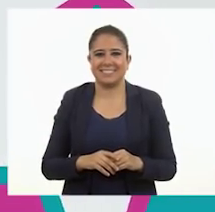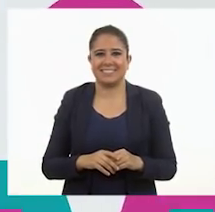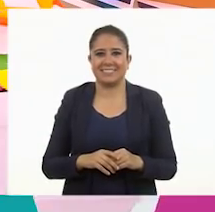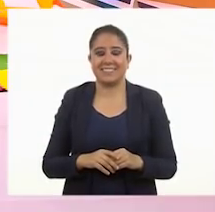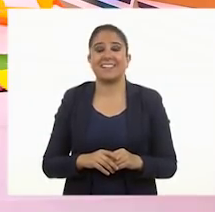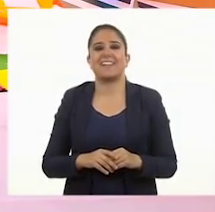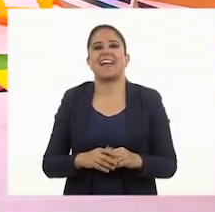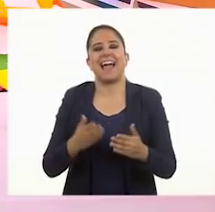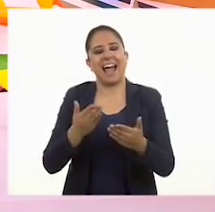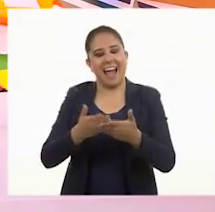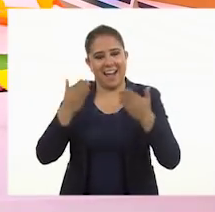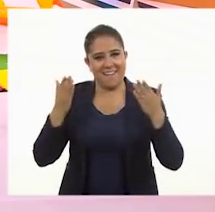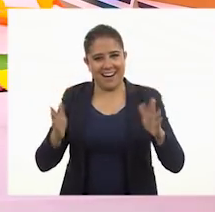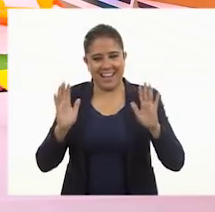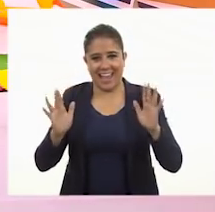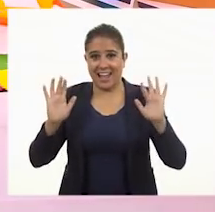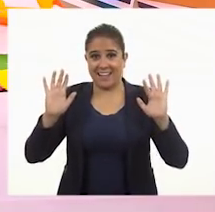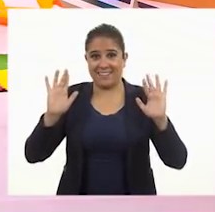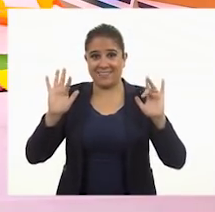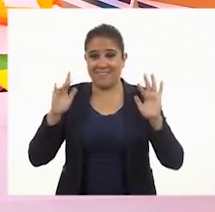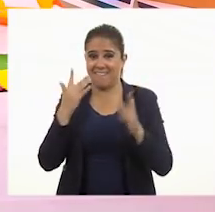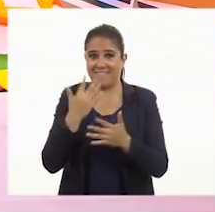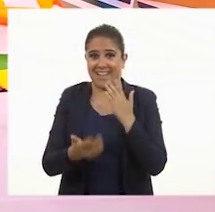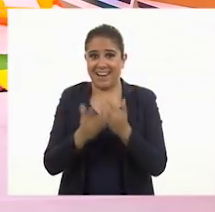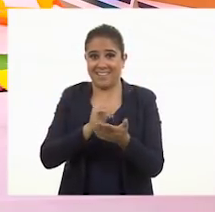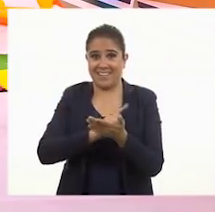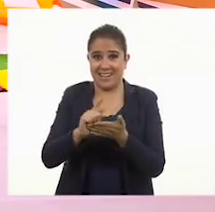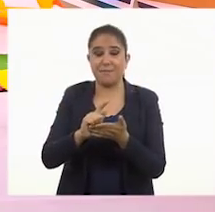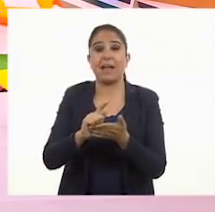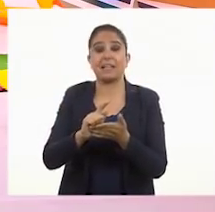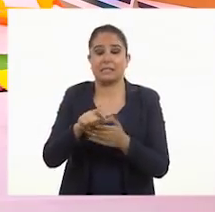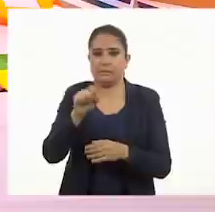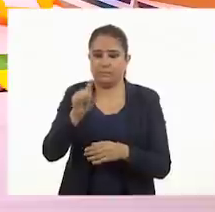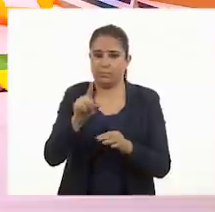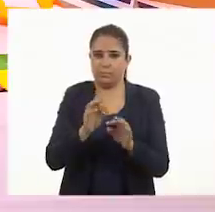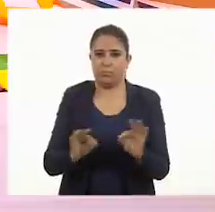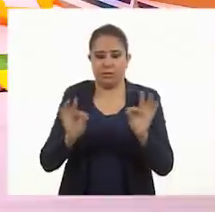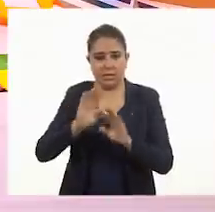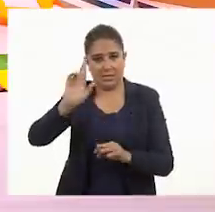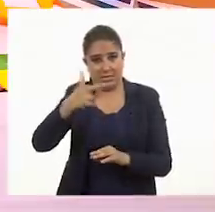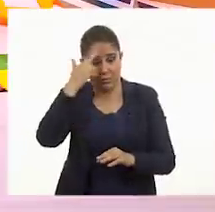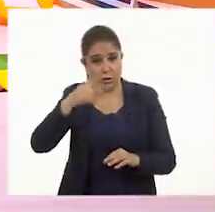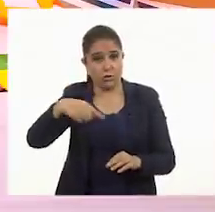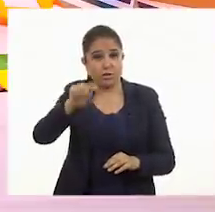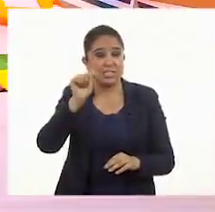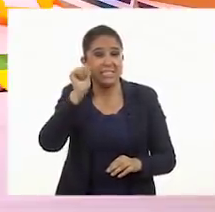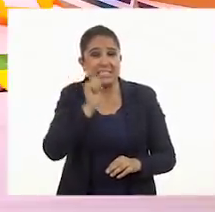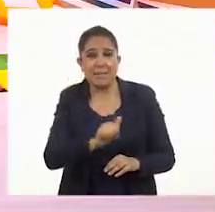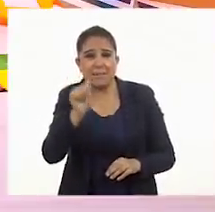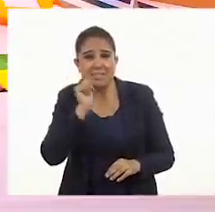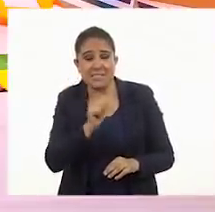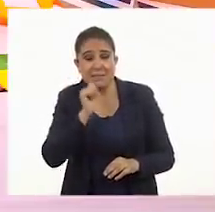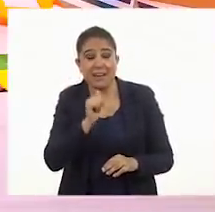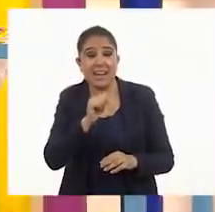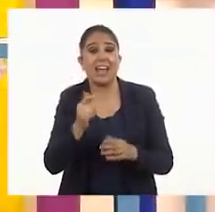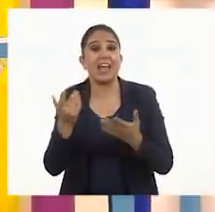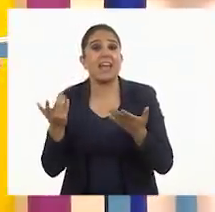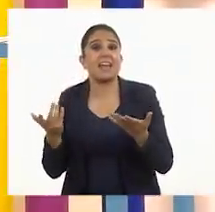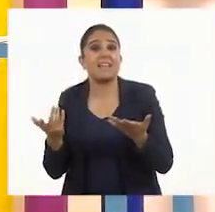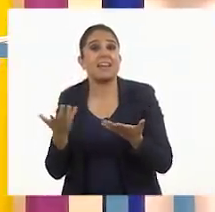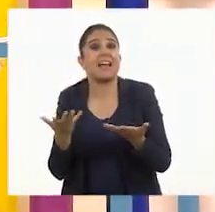Ahora sí, ya que tenemos las manos limpias, es importante también que recordemos tener siempre a la mano, ¿qué creen?